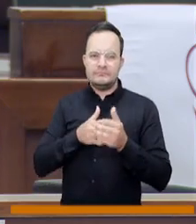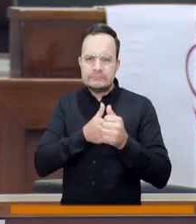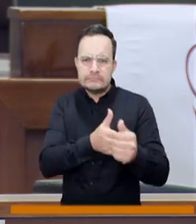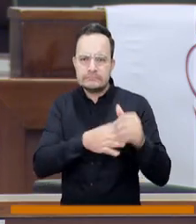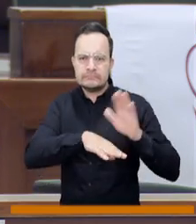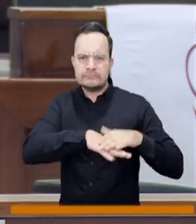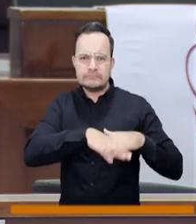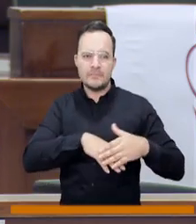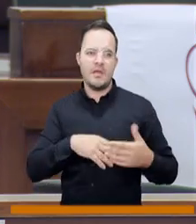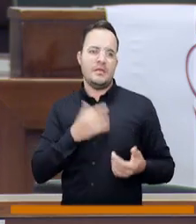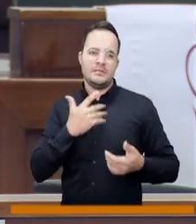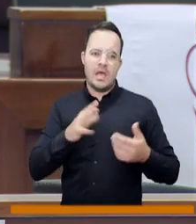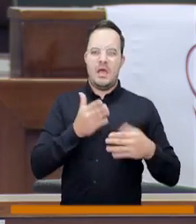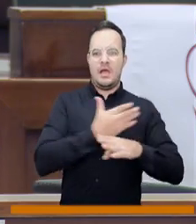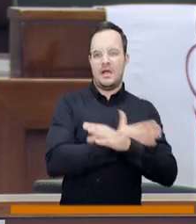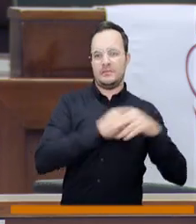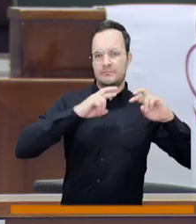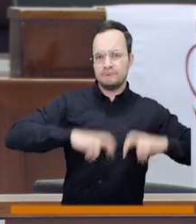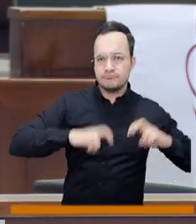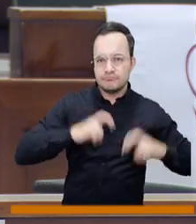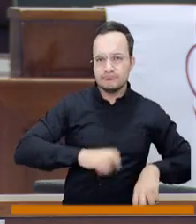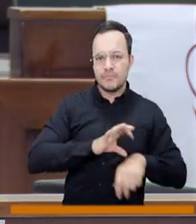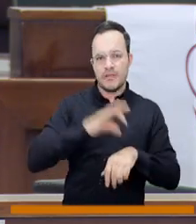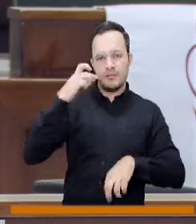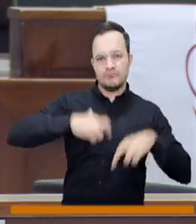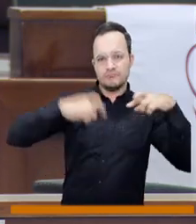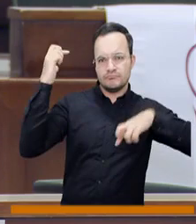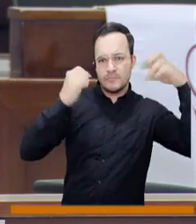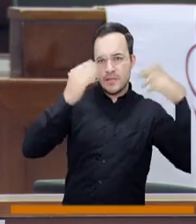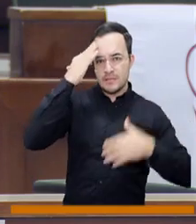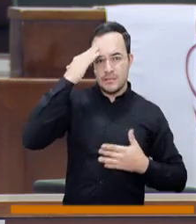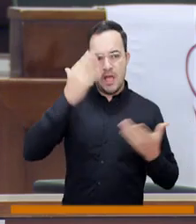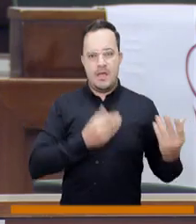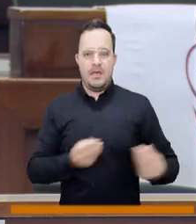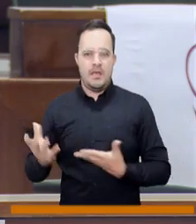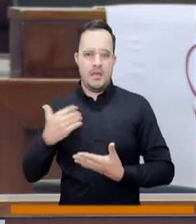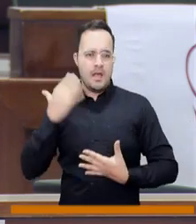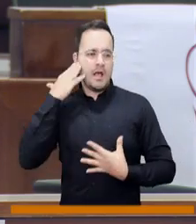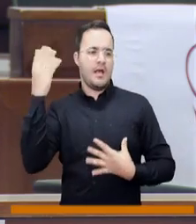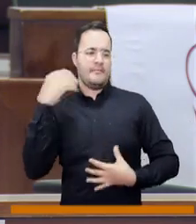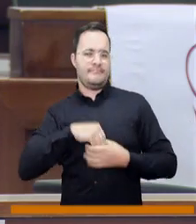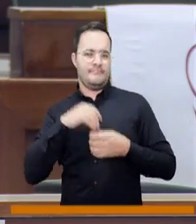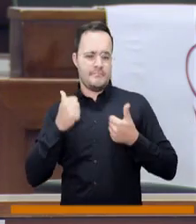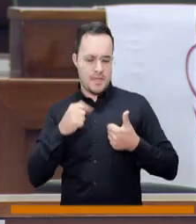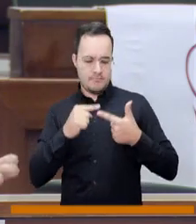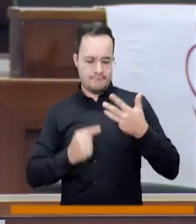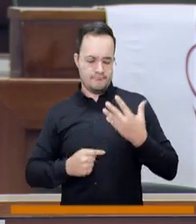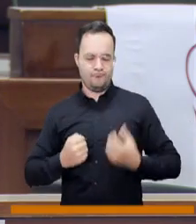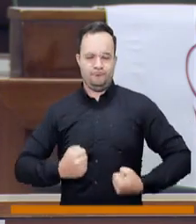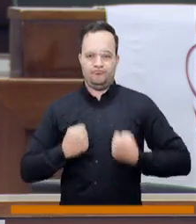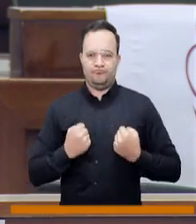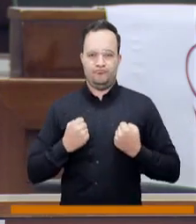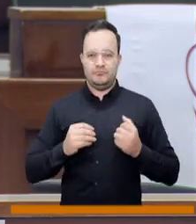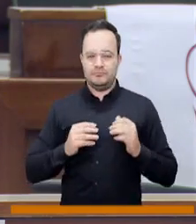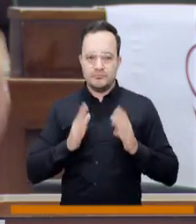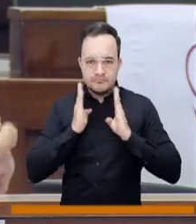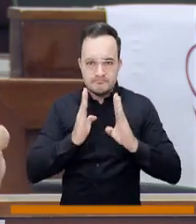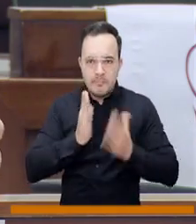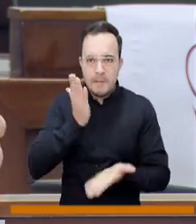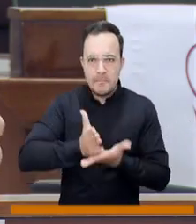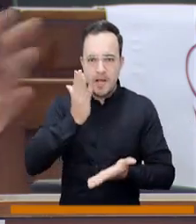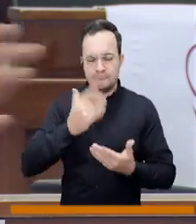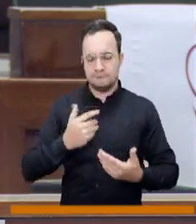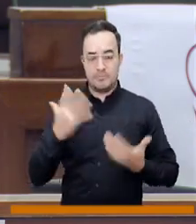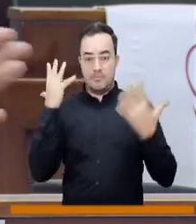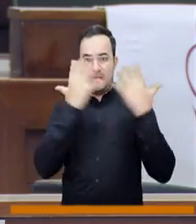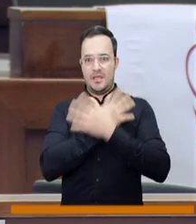lo que la investigación de nuestros médicos ha arrojado, herramientas para poder atender de la